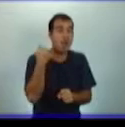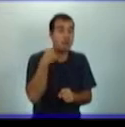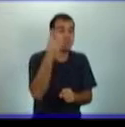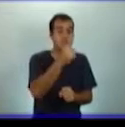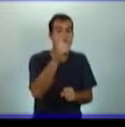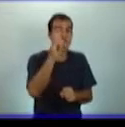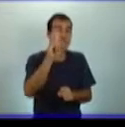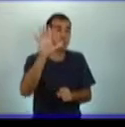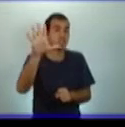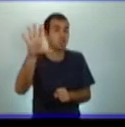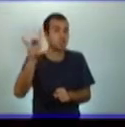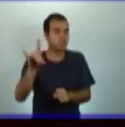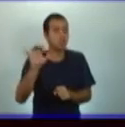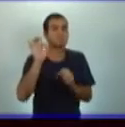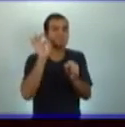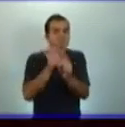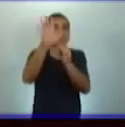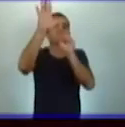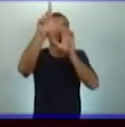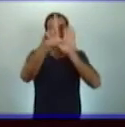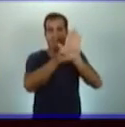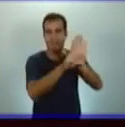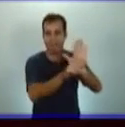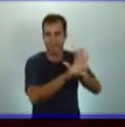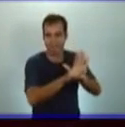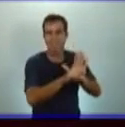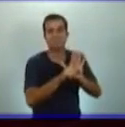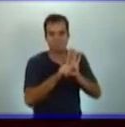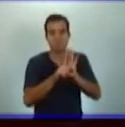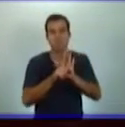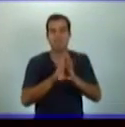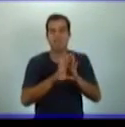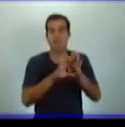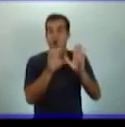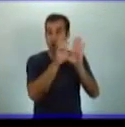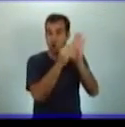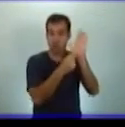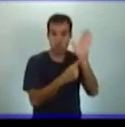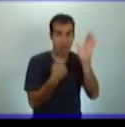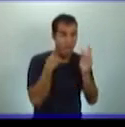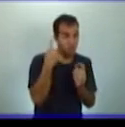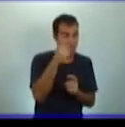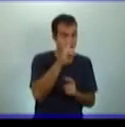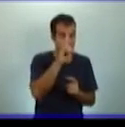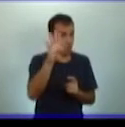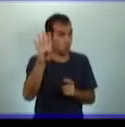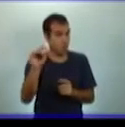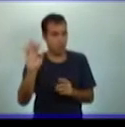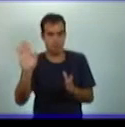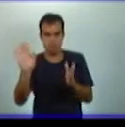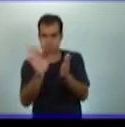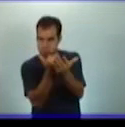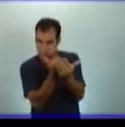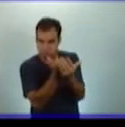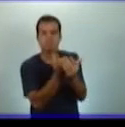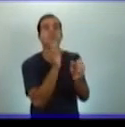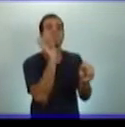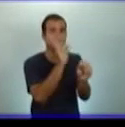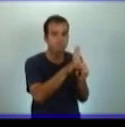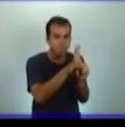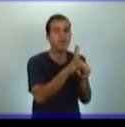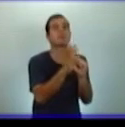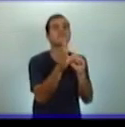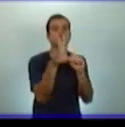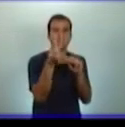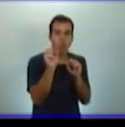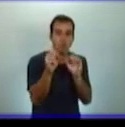ley fundamental. Que se triunfa el 1 de enero y